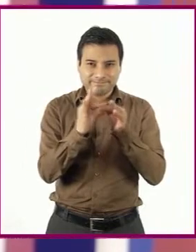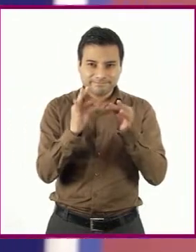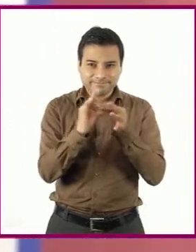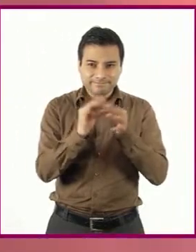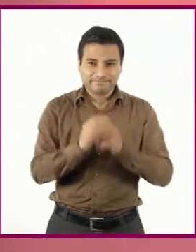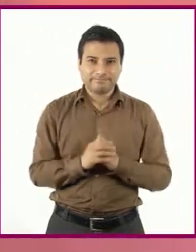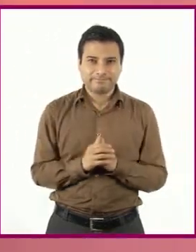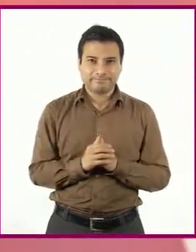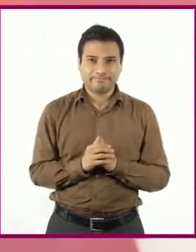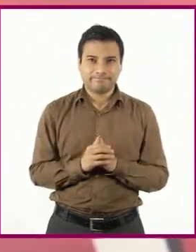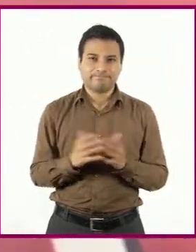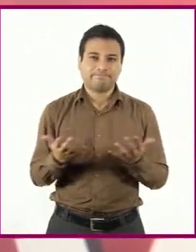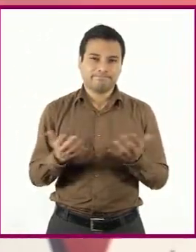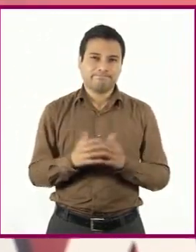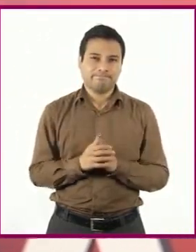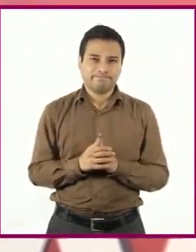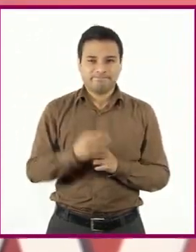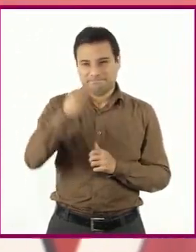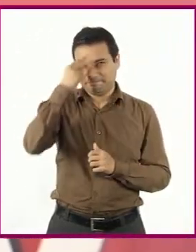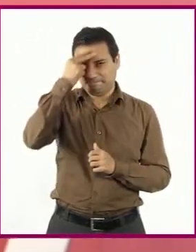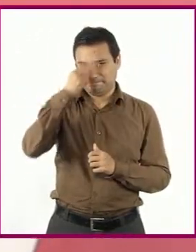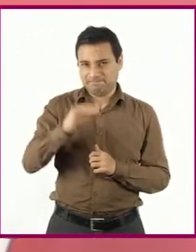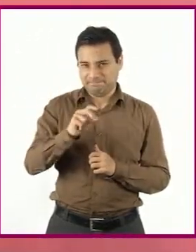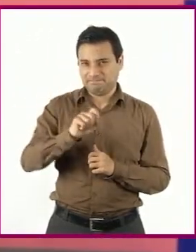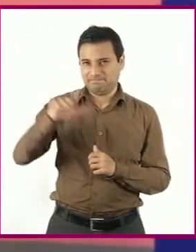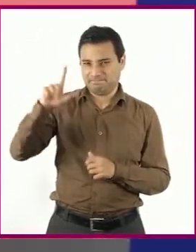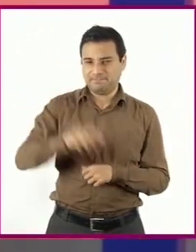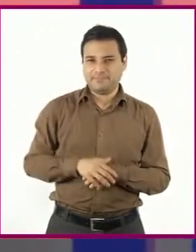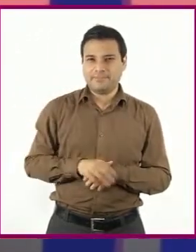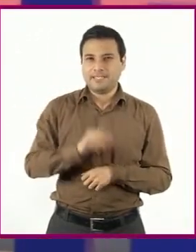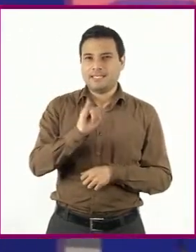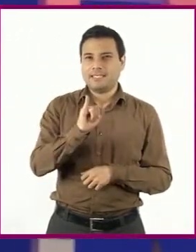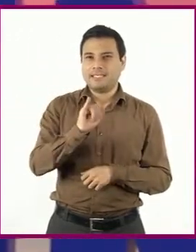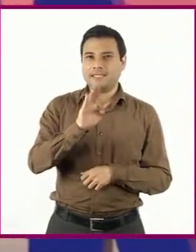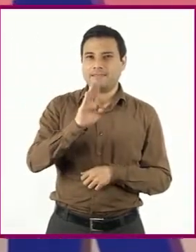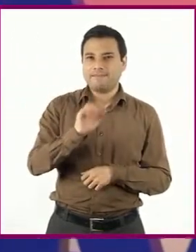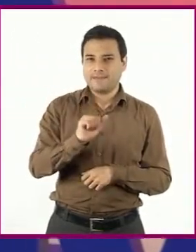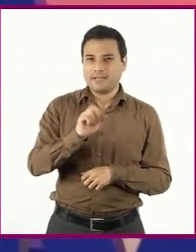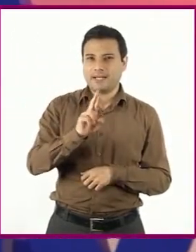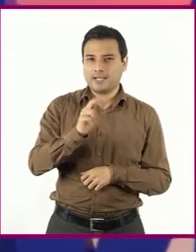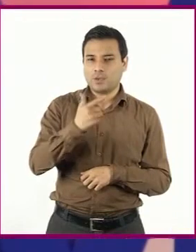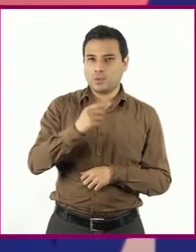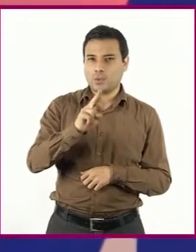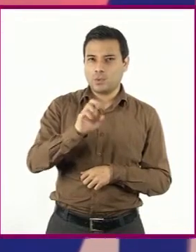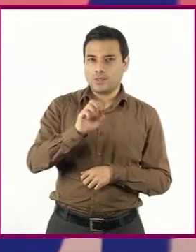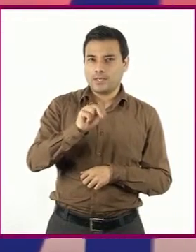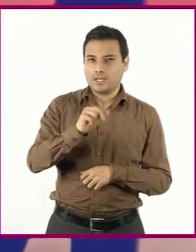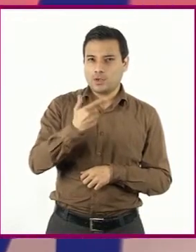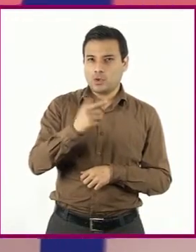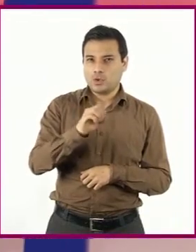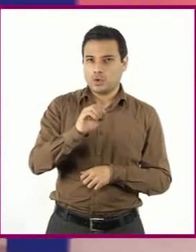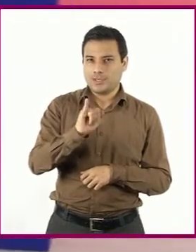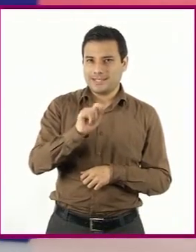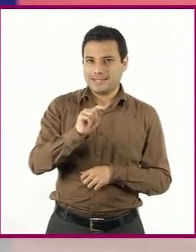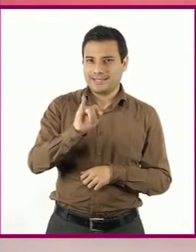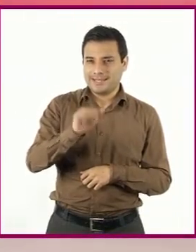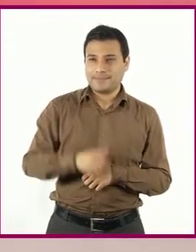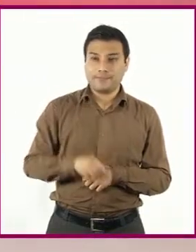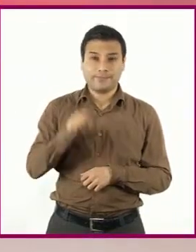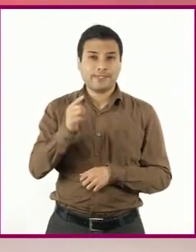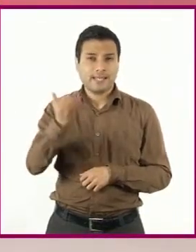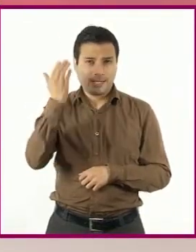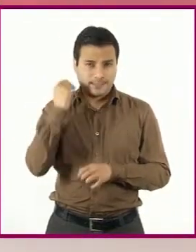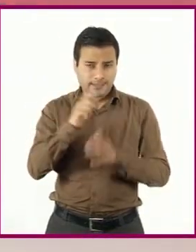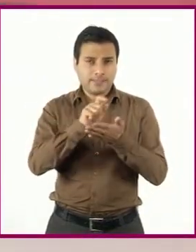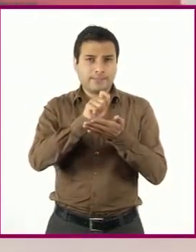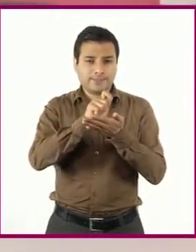autobiográficos del escritor mexicano Jorge Ibargüingoytia. Él escribió textos donde narra cómo llegó a la escritura y los momentos